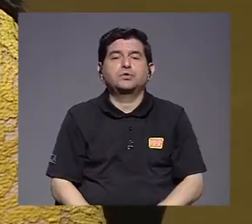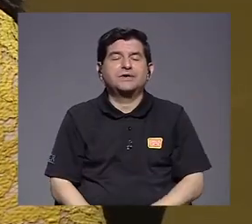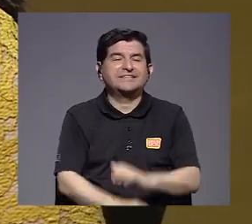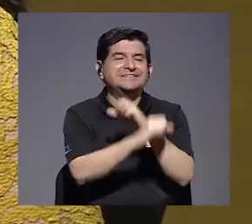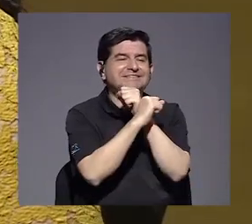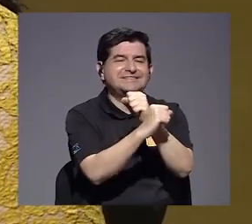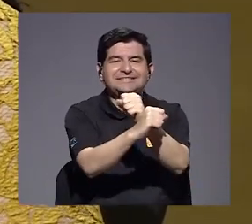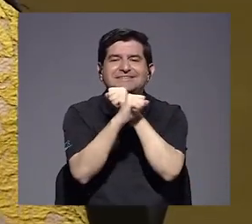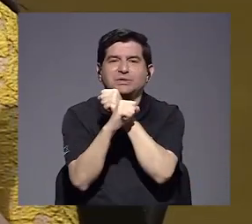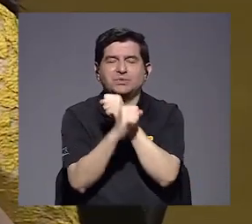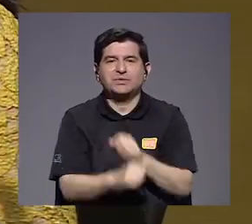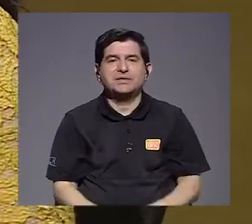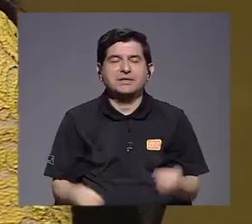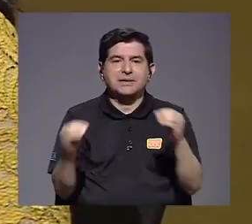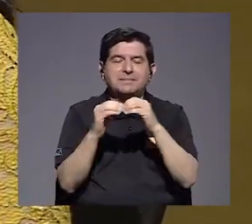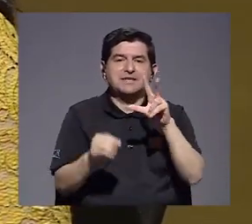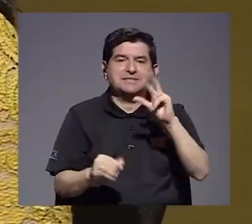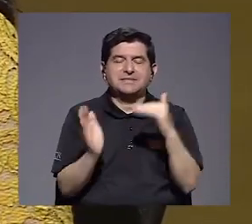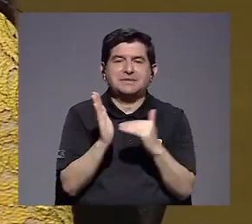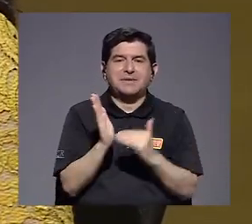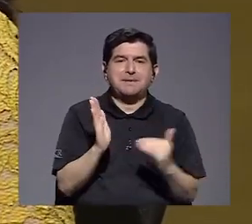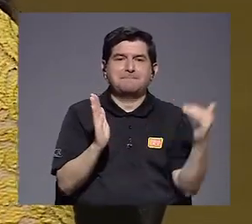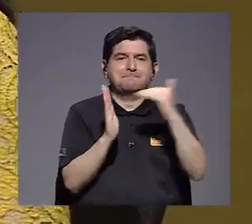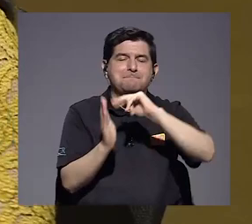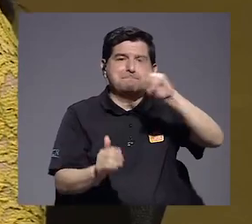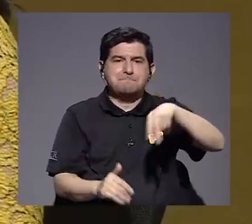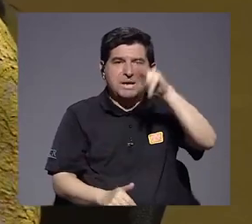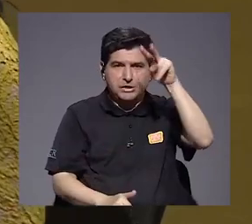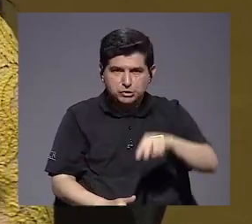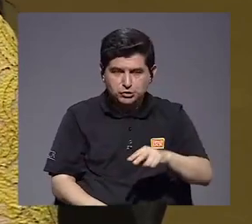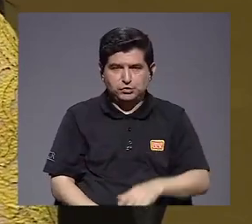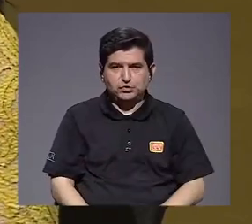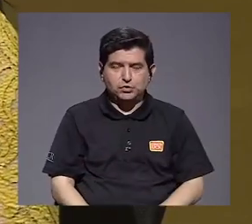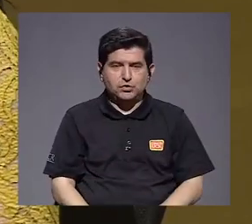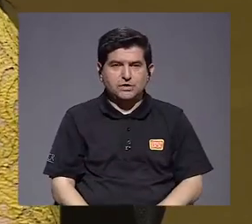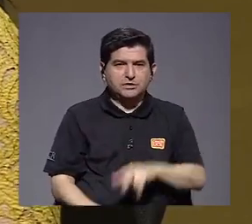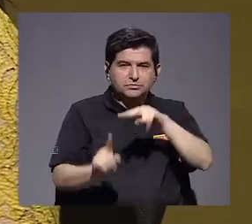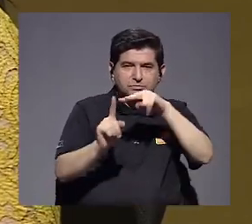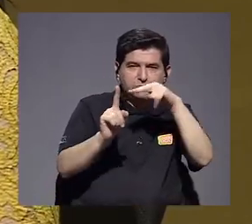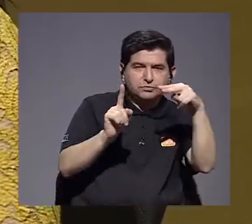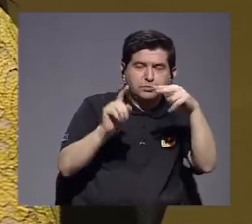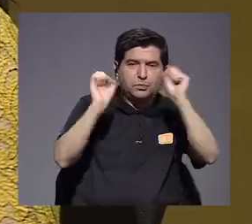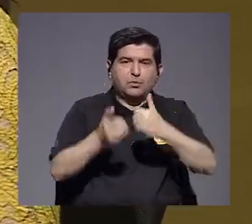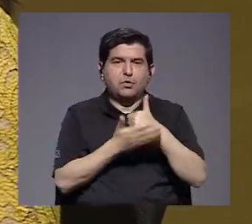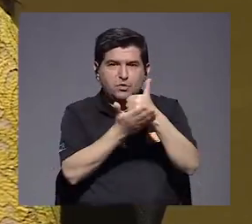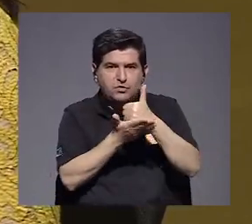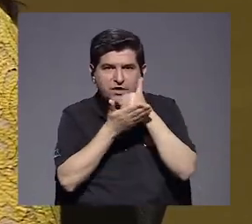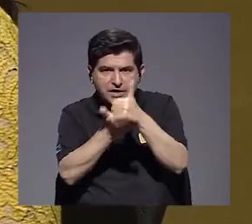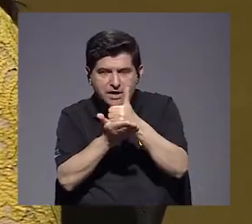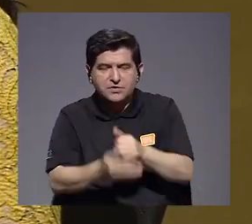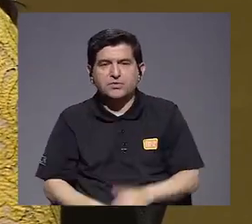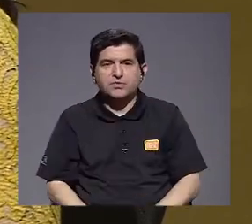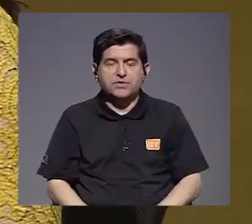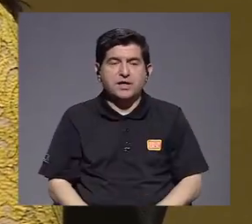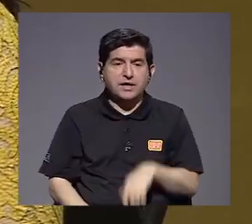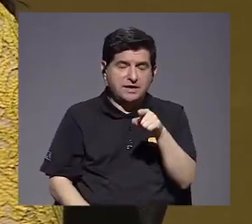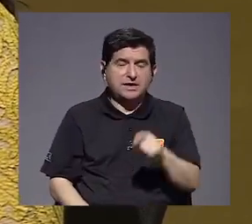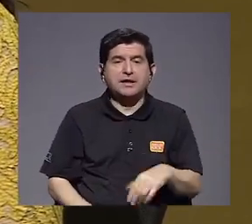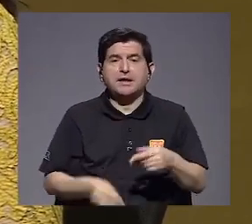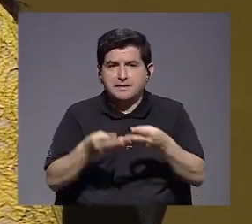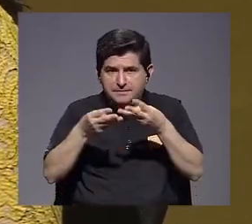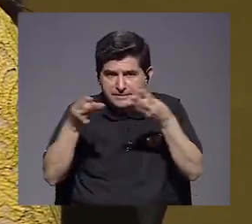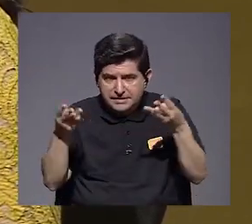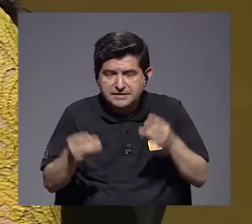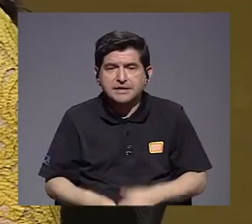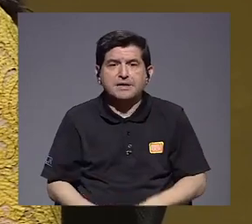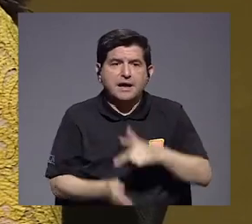garantizar que los más de 3 mil millones de colones que están visualizados para poder ayudarnos en el aprovisionamiento, hacer